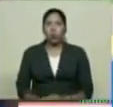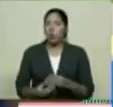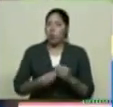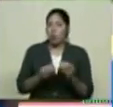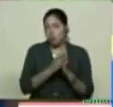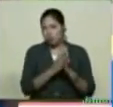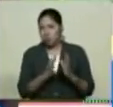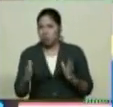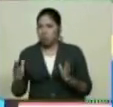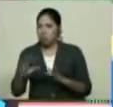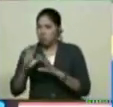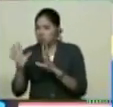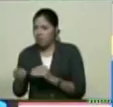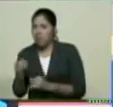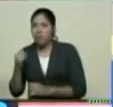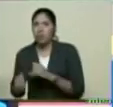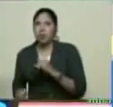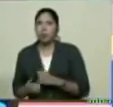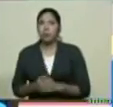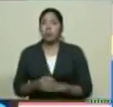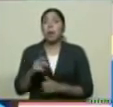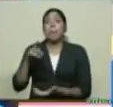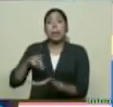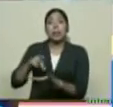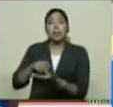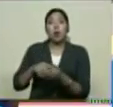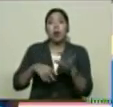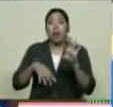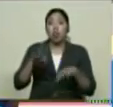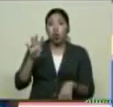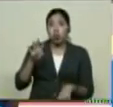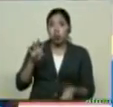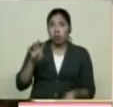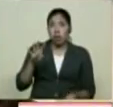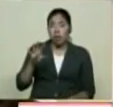Bueno ahí participaron 14 estados Y la delegación De Colombia